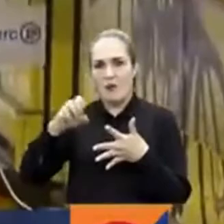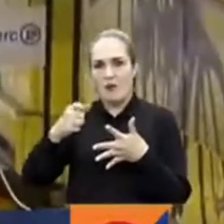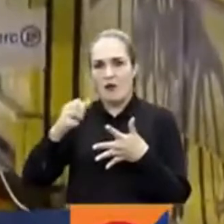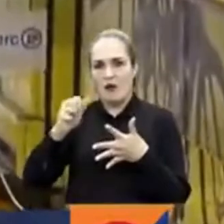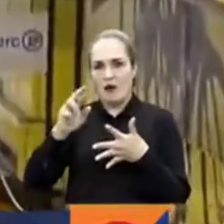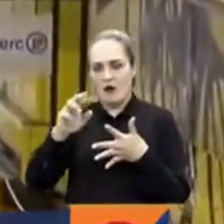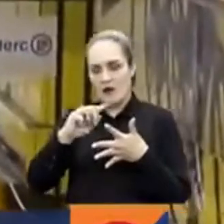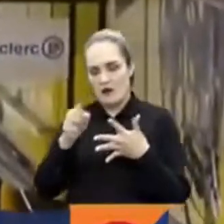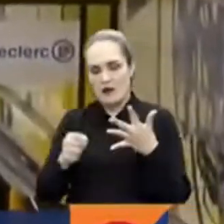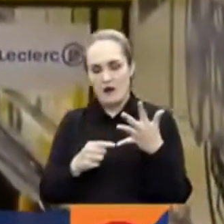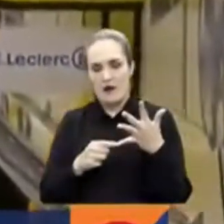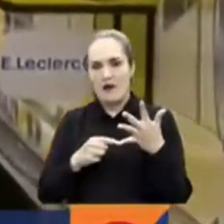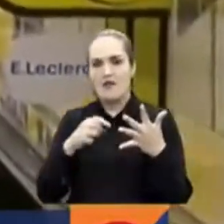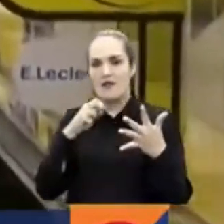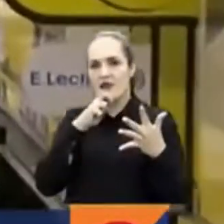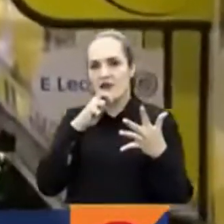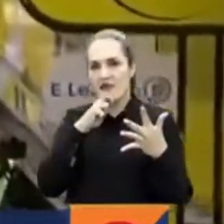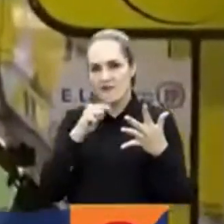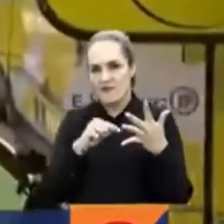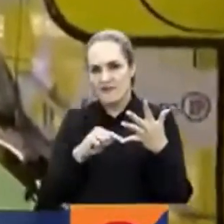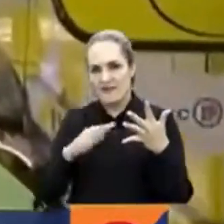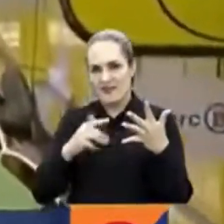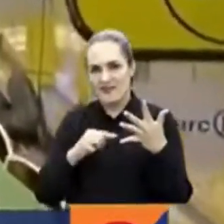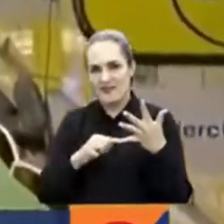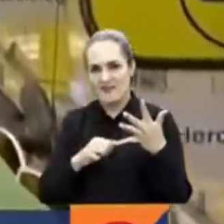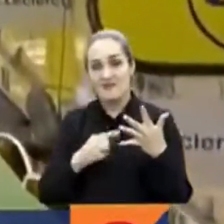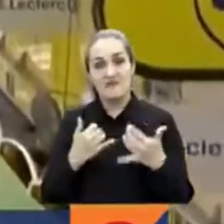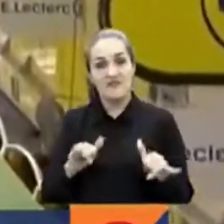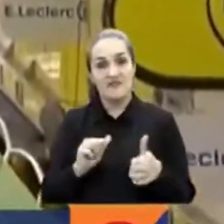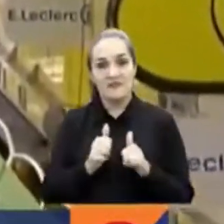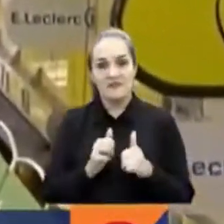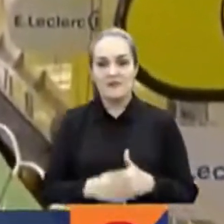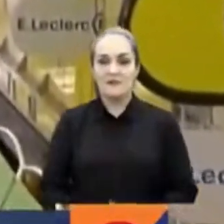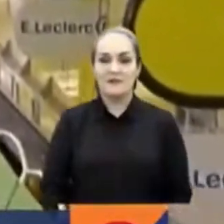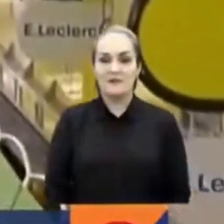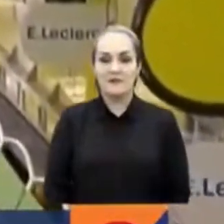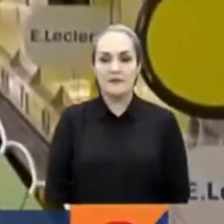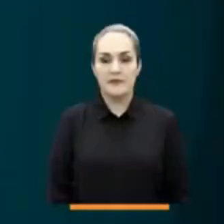Quintana permanece en la quinta posición. Hasta acá, la actualidad deportiva.